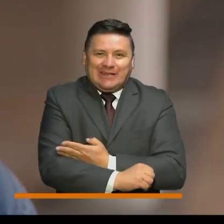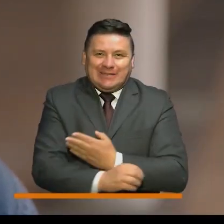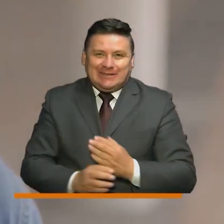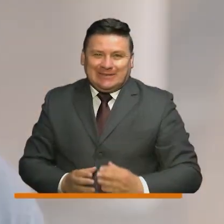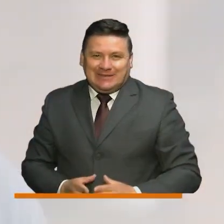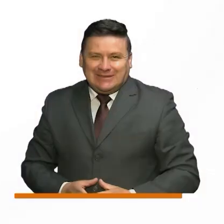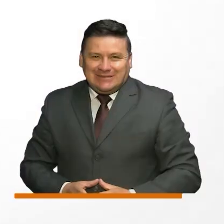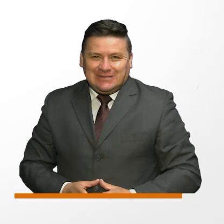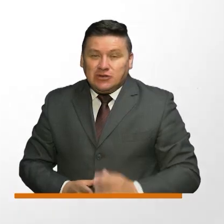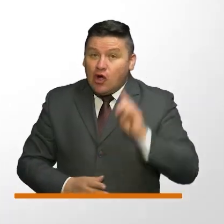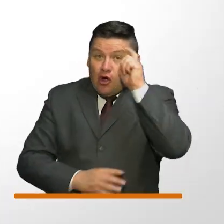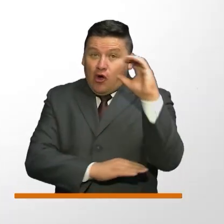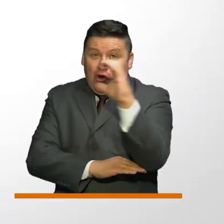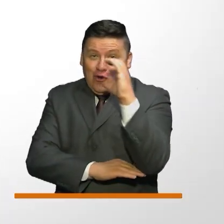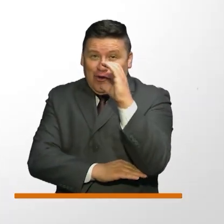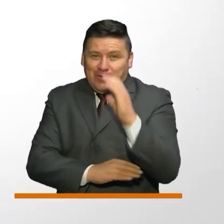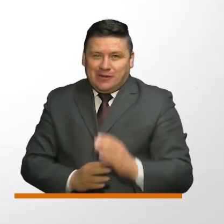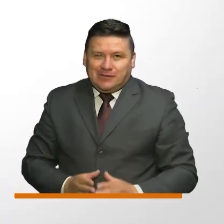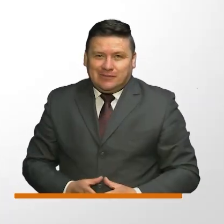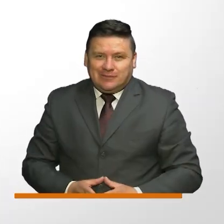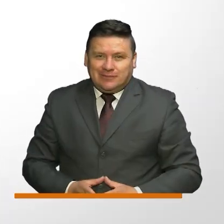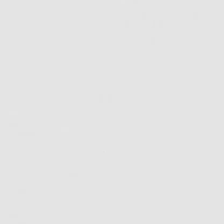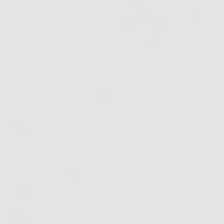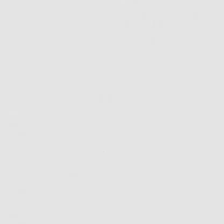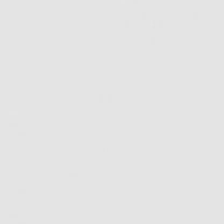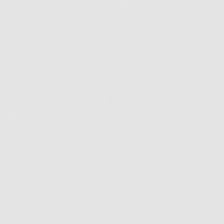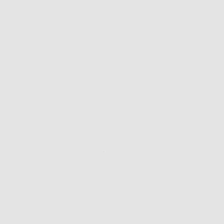fuertes. Gobierno de Colombia